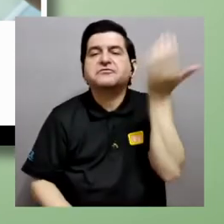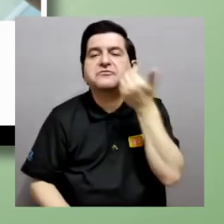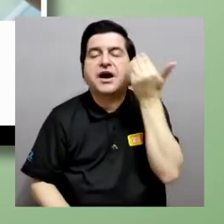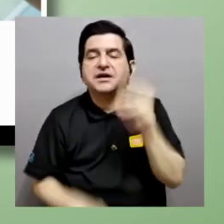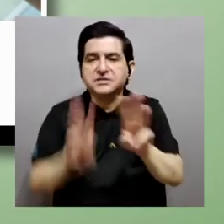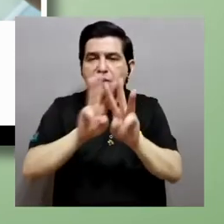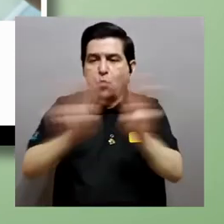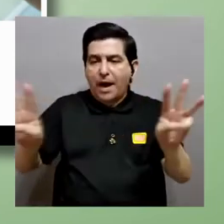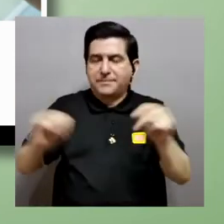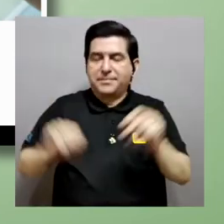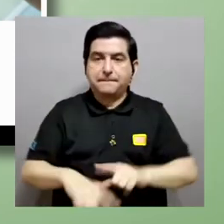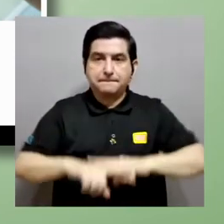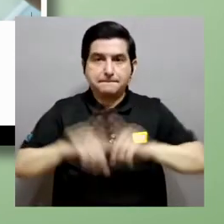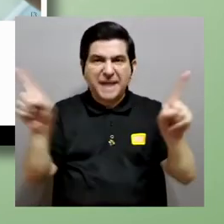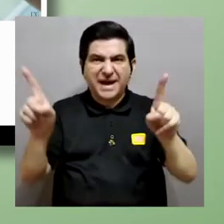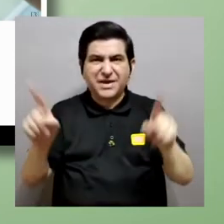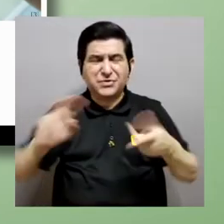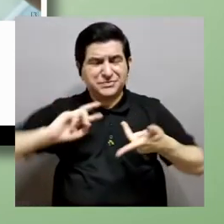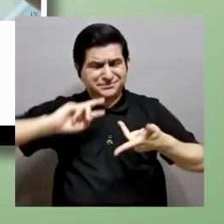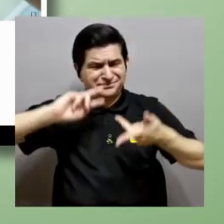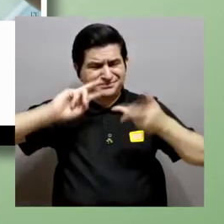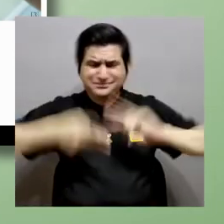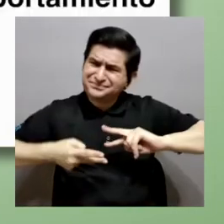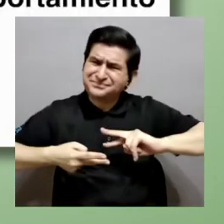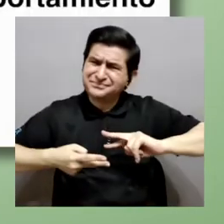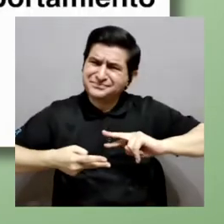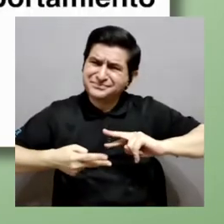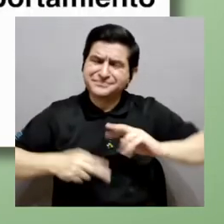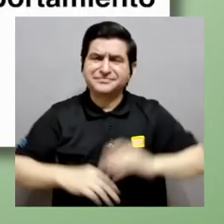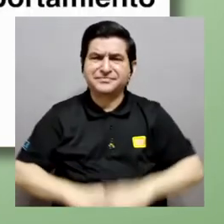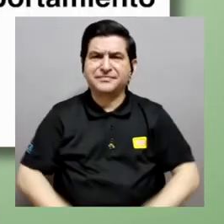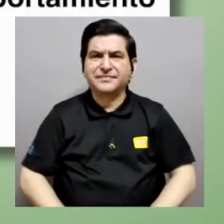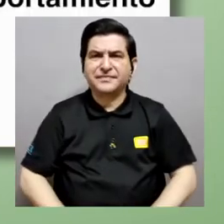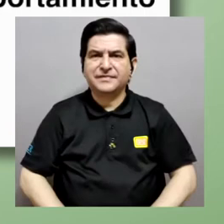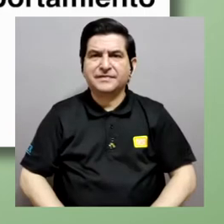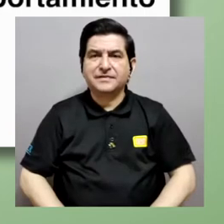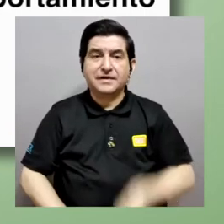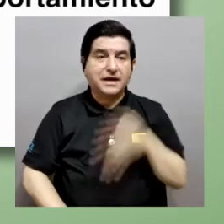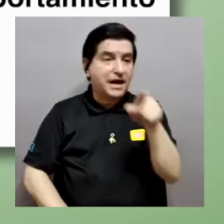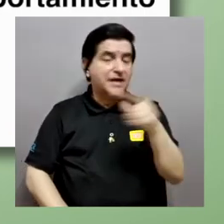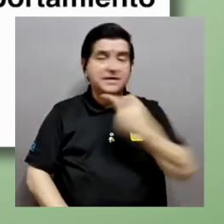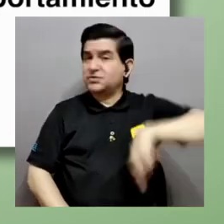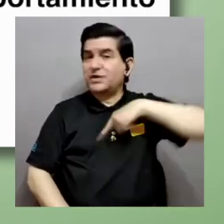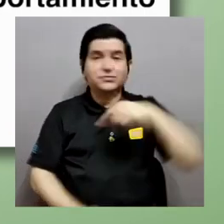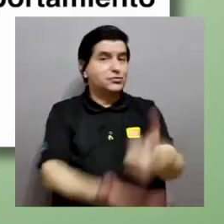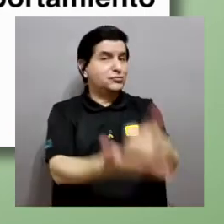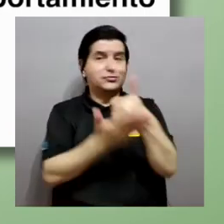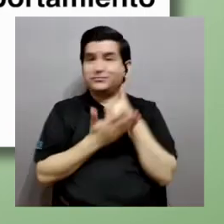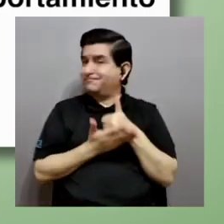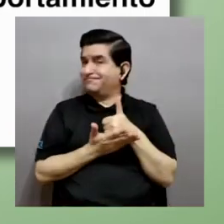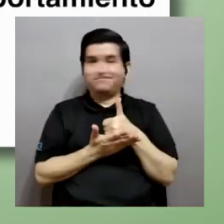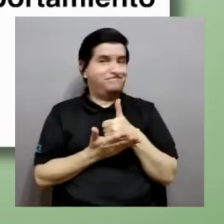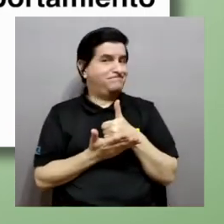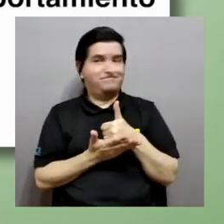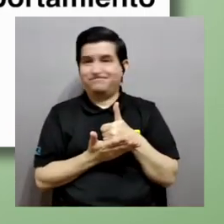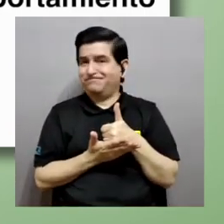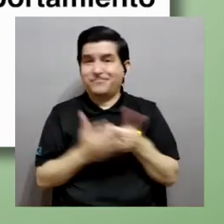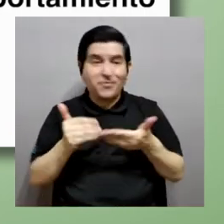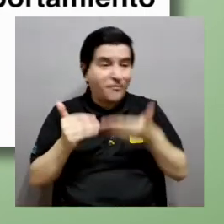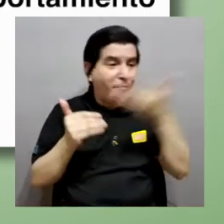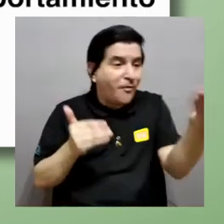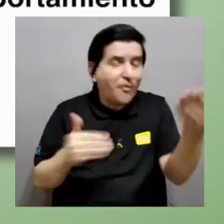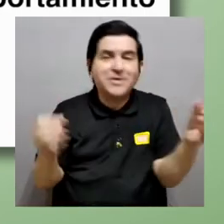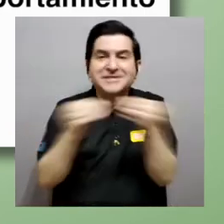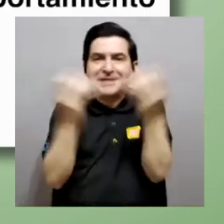Sin embargo, es irónico porque esto no nos está ayudando con muchas de